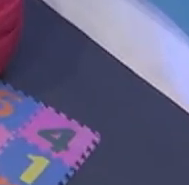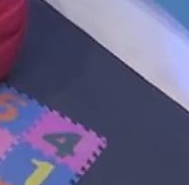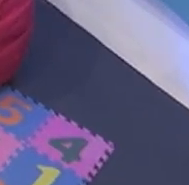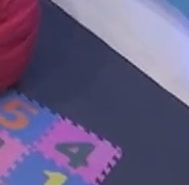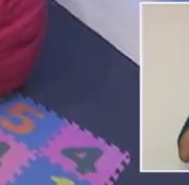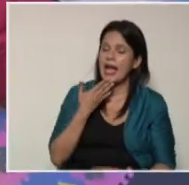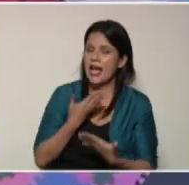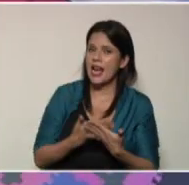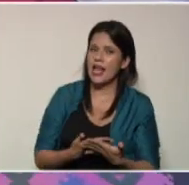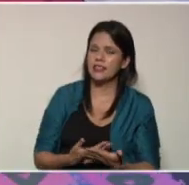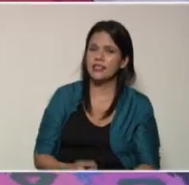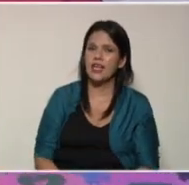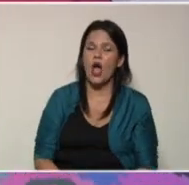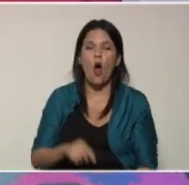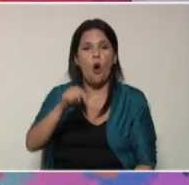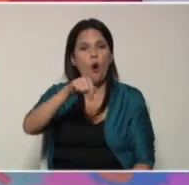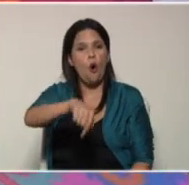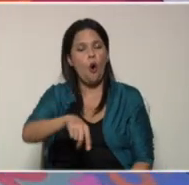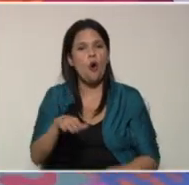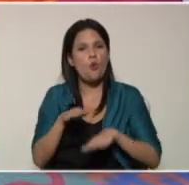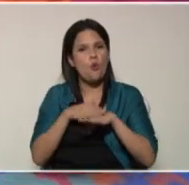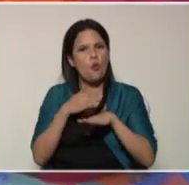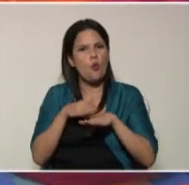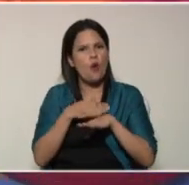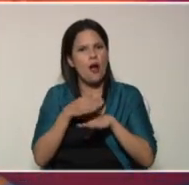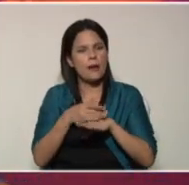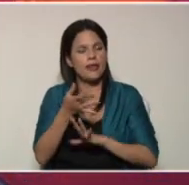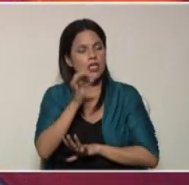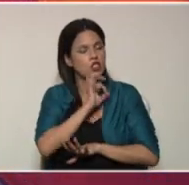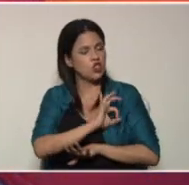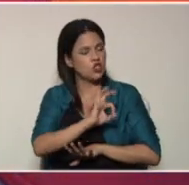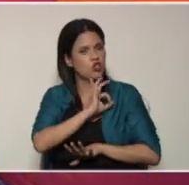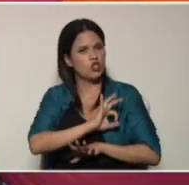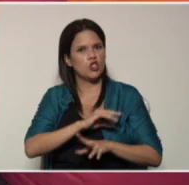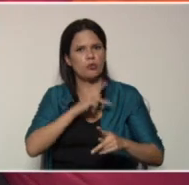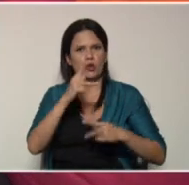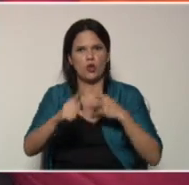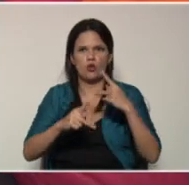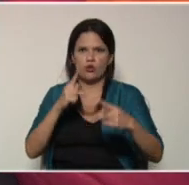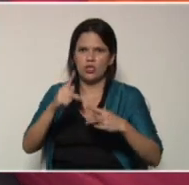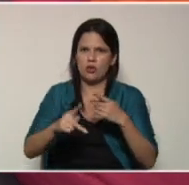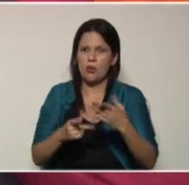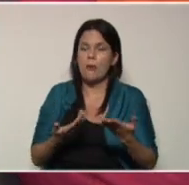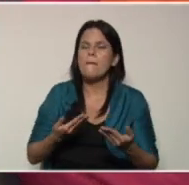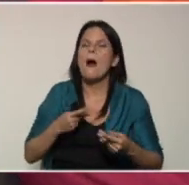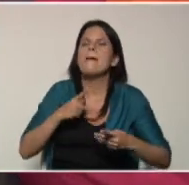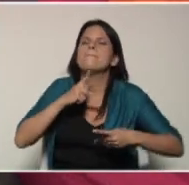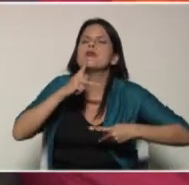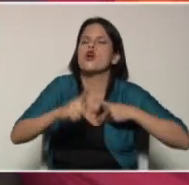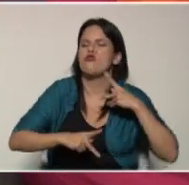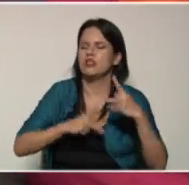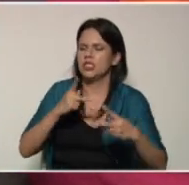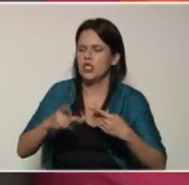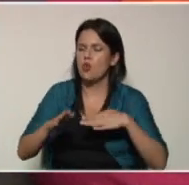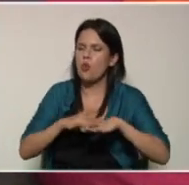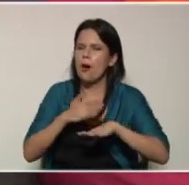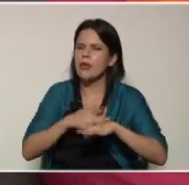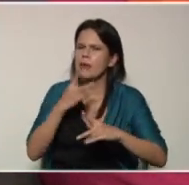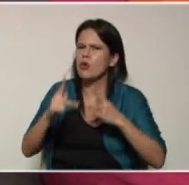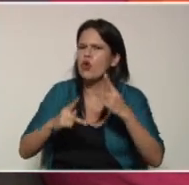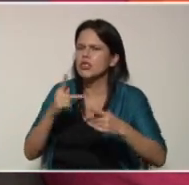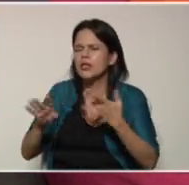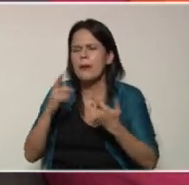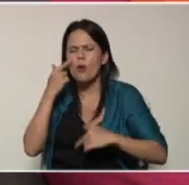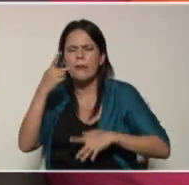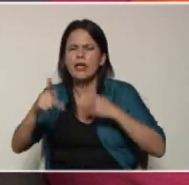Gracias, José Leonardo. Hoy, jueves de socio productivo, vamos a producir, jueves de producir, vamos a ver qué